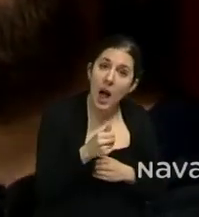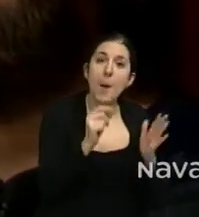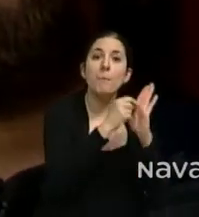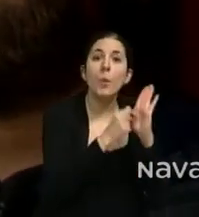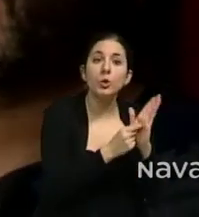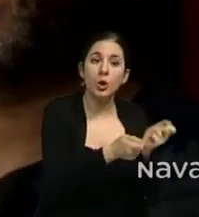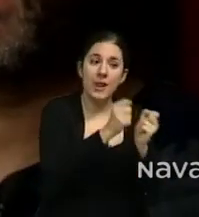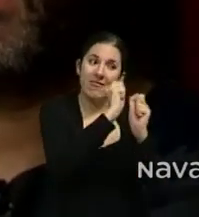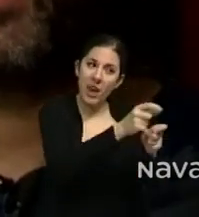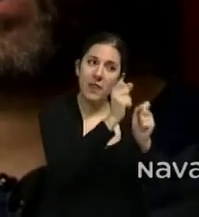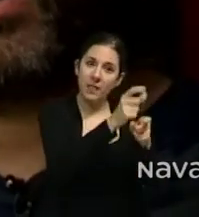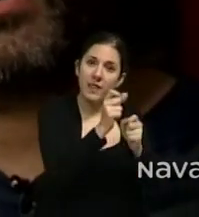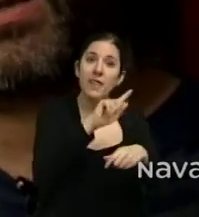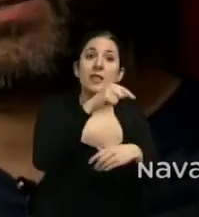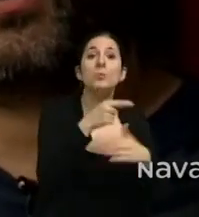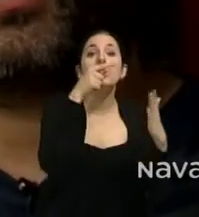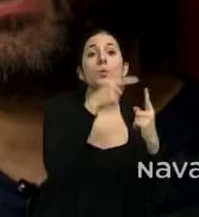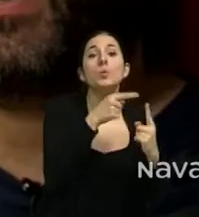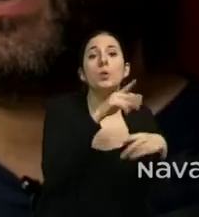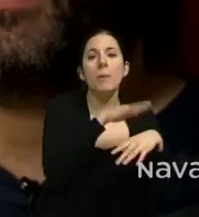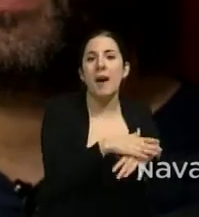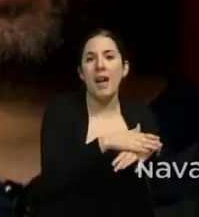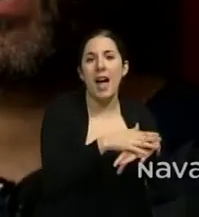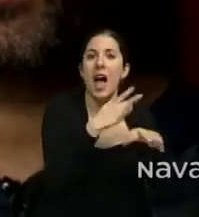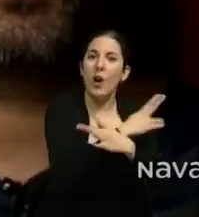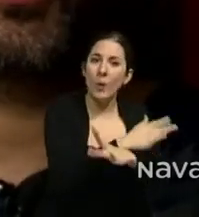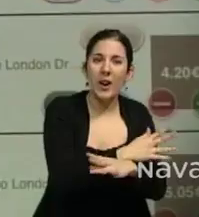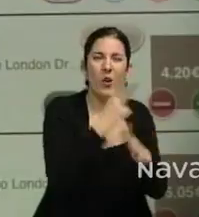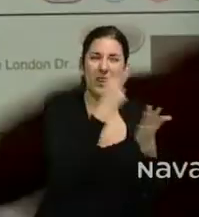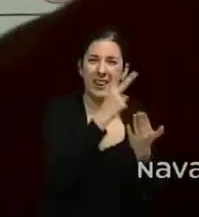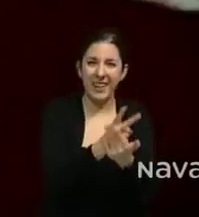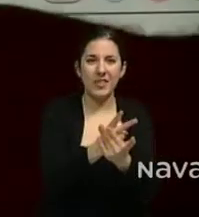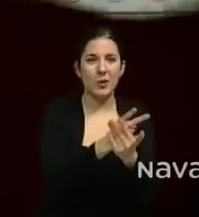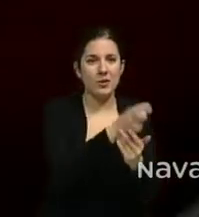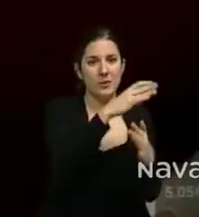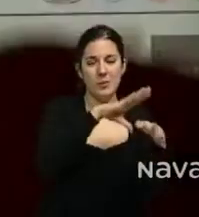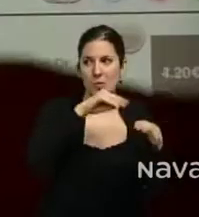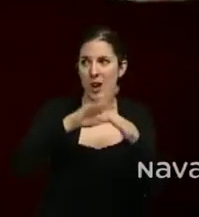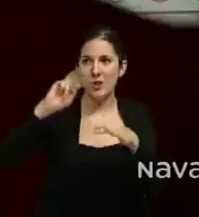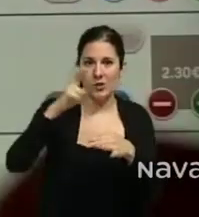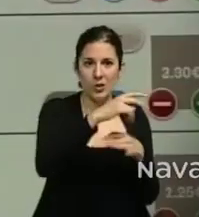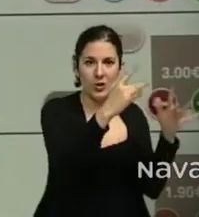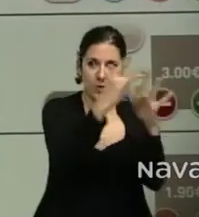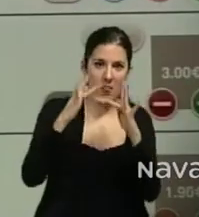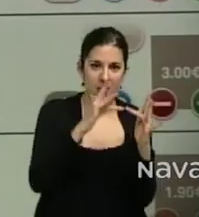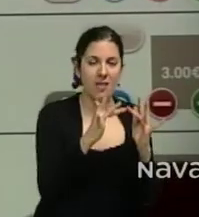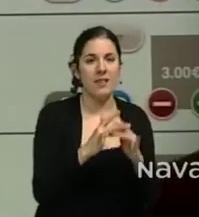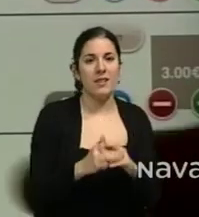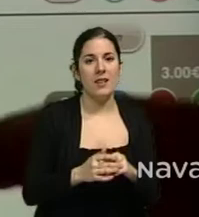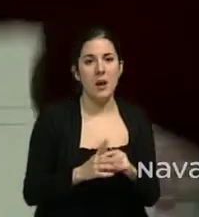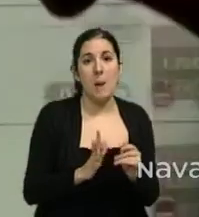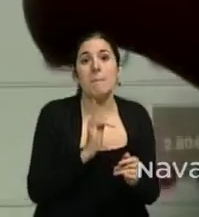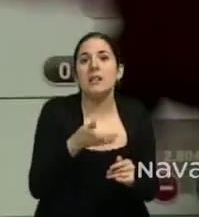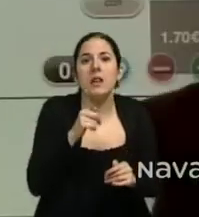un apartado que tenemos de juegos y retos interactuar con otros usuarios o directamente para abonarlos y